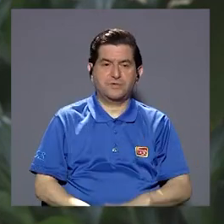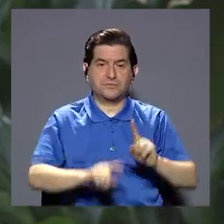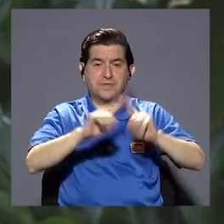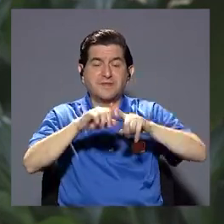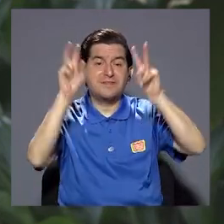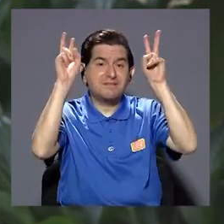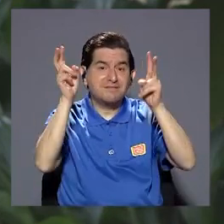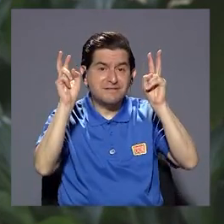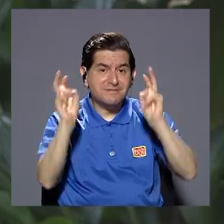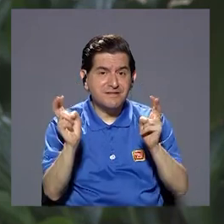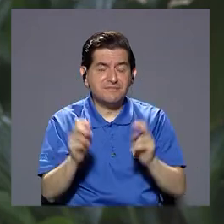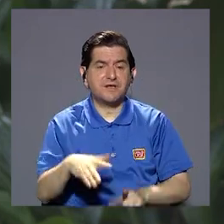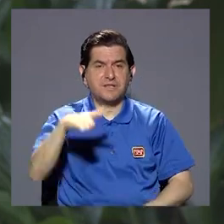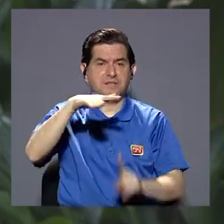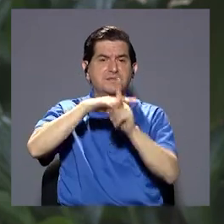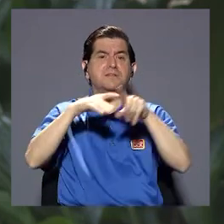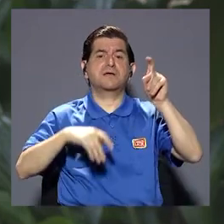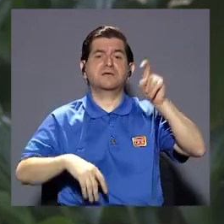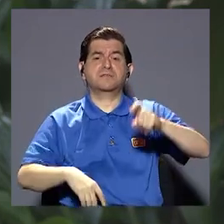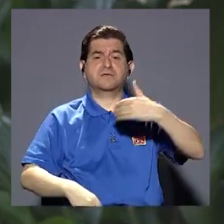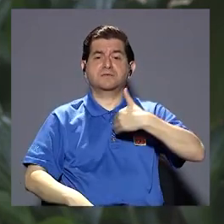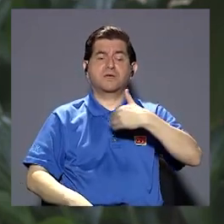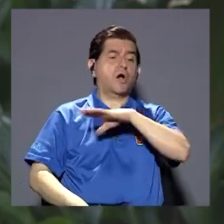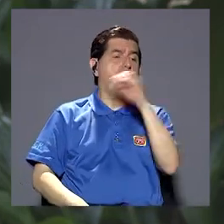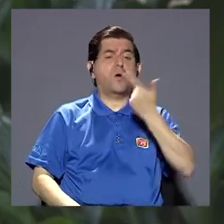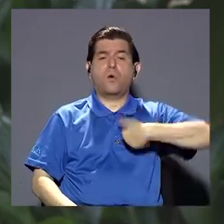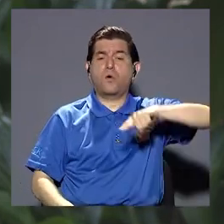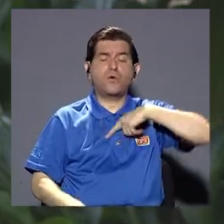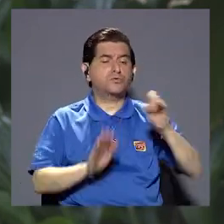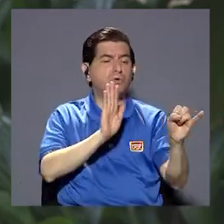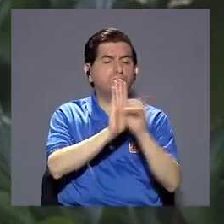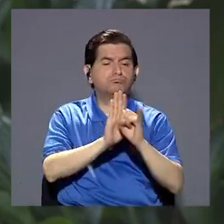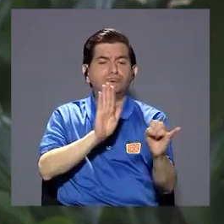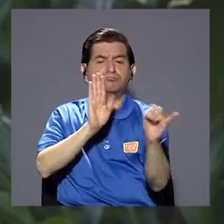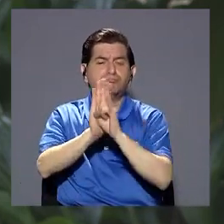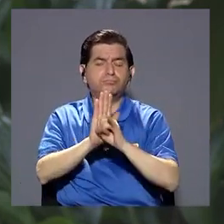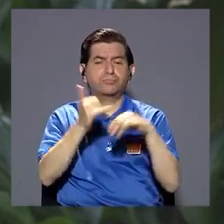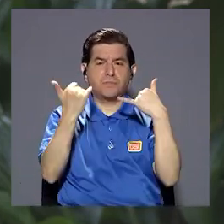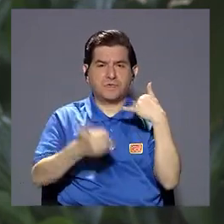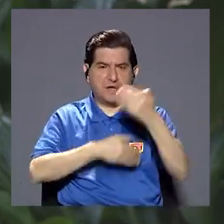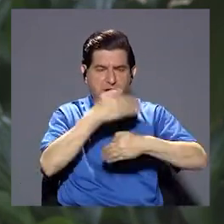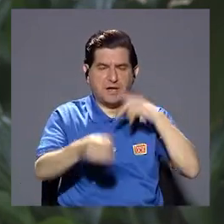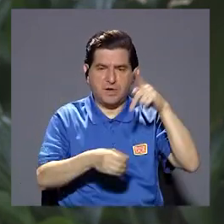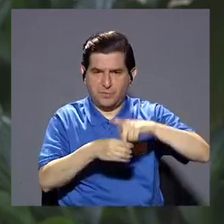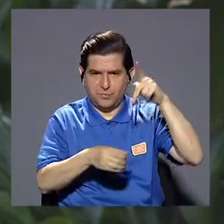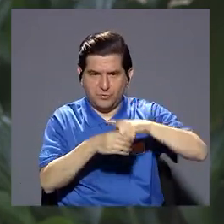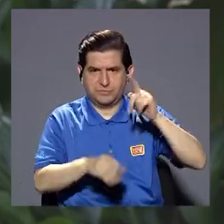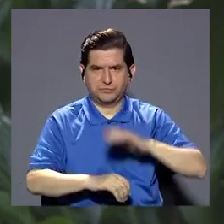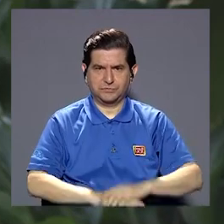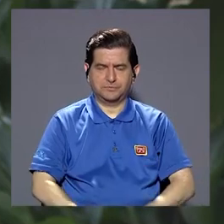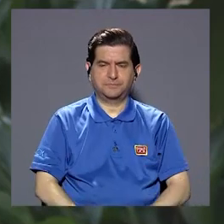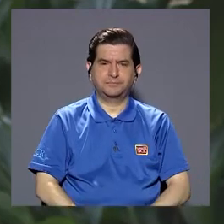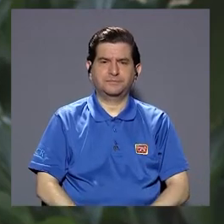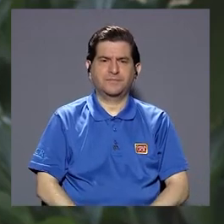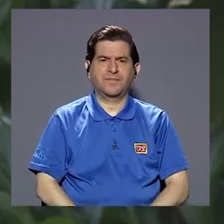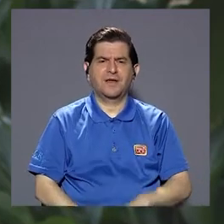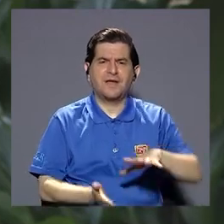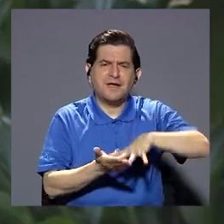mayores quienes se organizan lo motivan y todo y nosotros damos todo el acompañamiento y el apoyo que ellos necesitan en los diversos temas